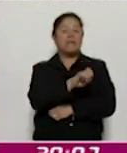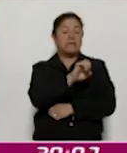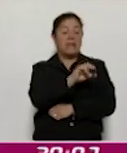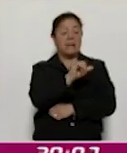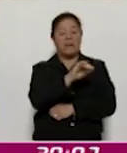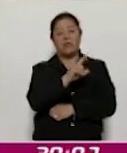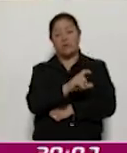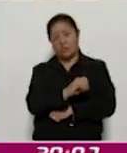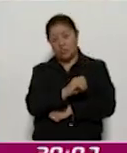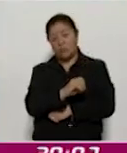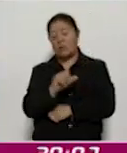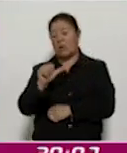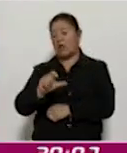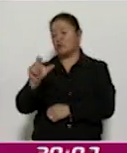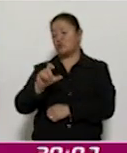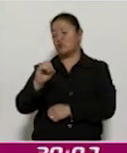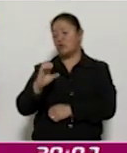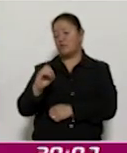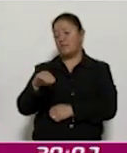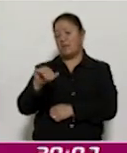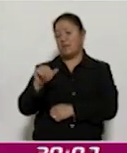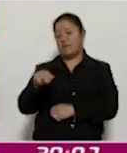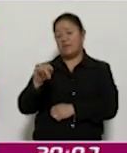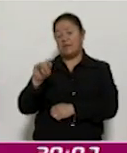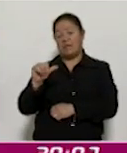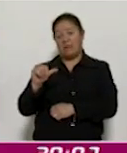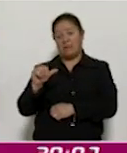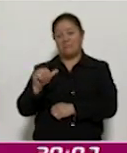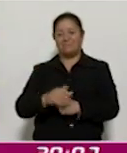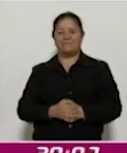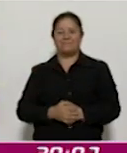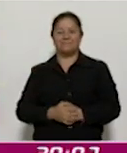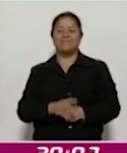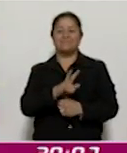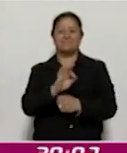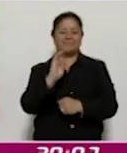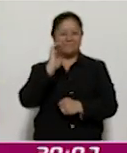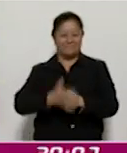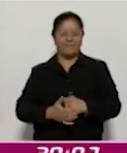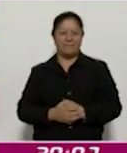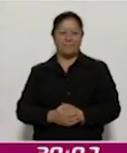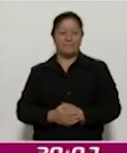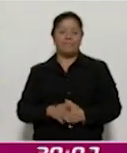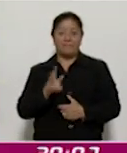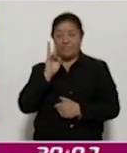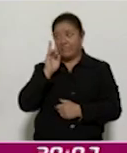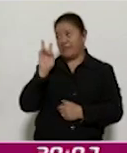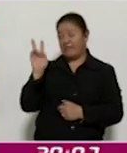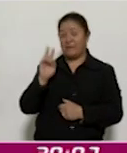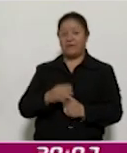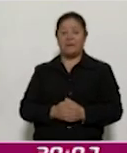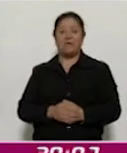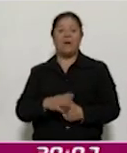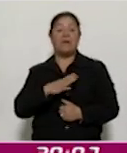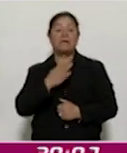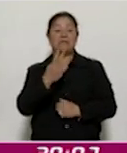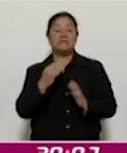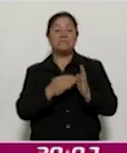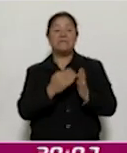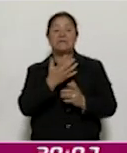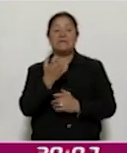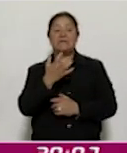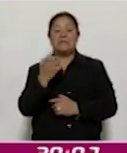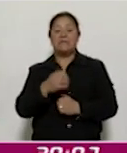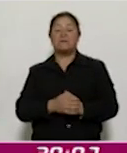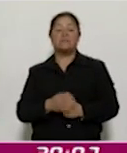Noticias, Victoria Flores. Y bien, ya escuchó usted, fueron 3.500 jóvenes asistentes al foro